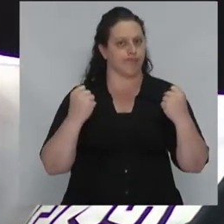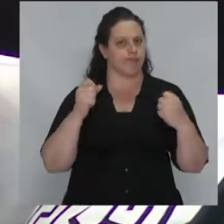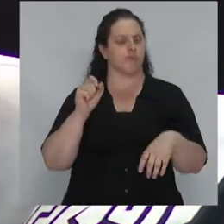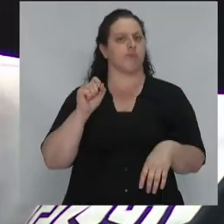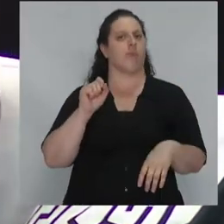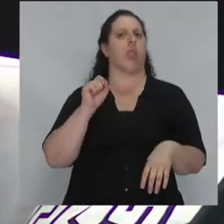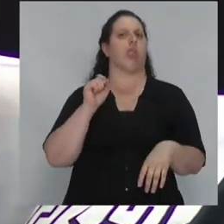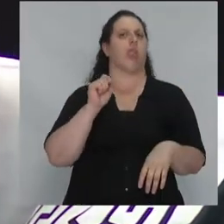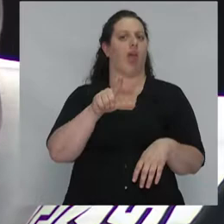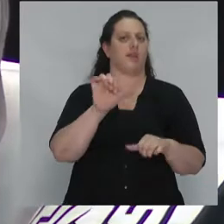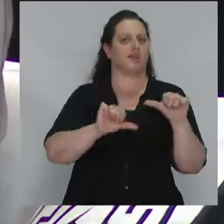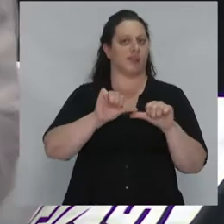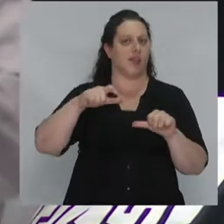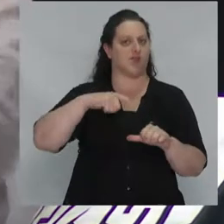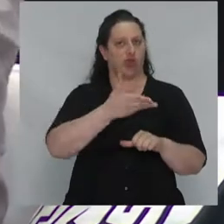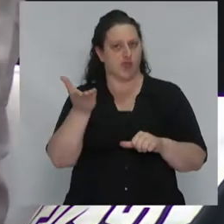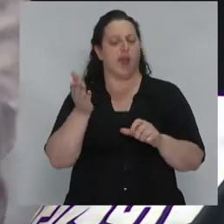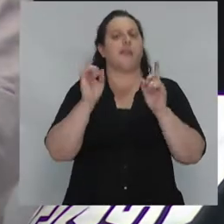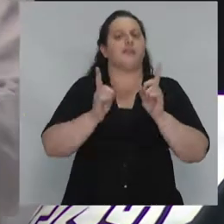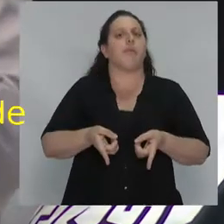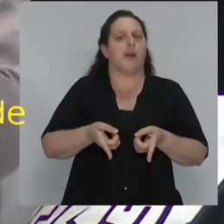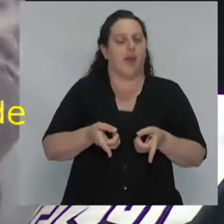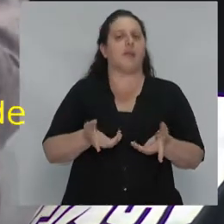las ciencias sociales y del